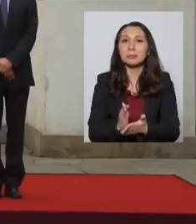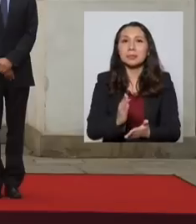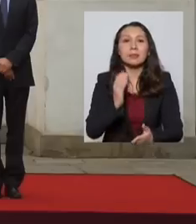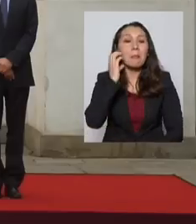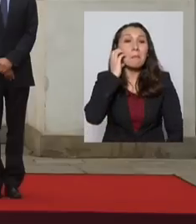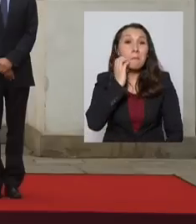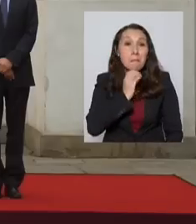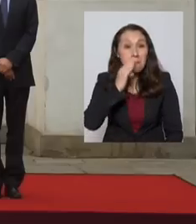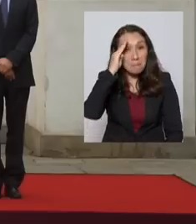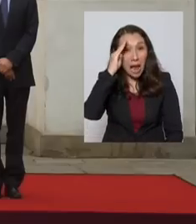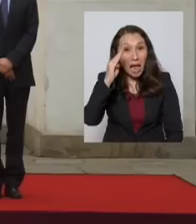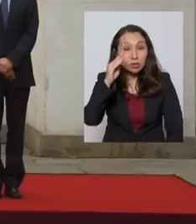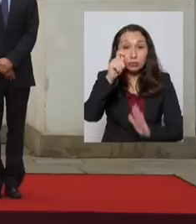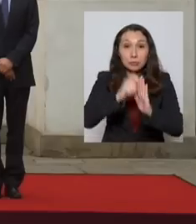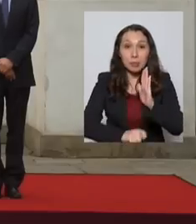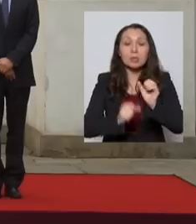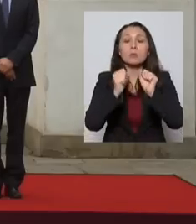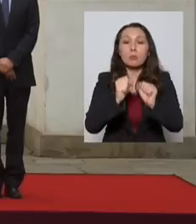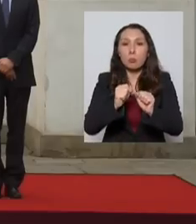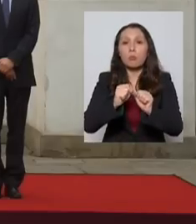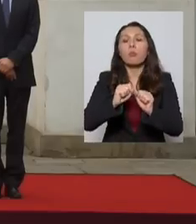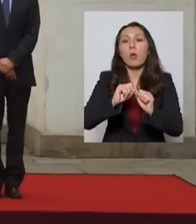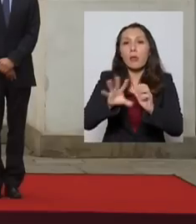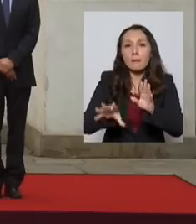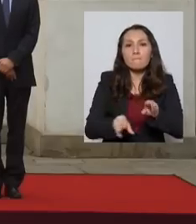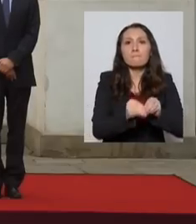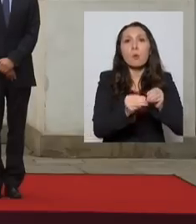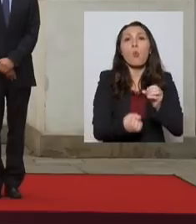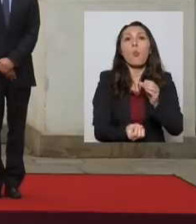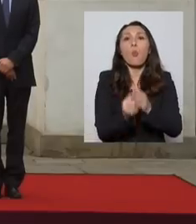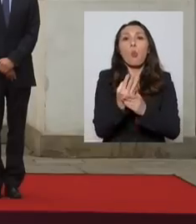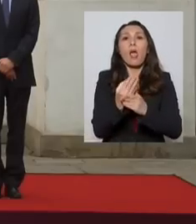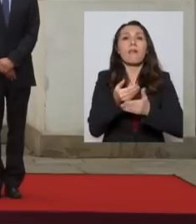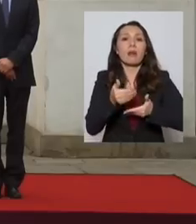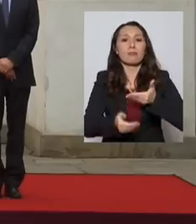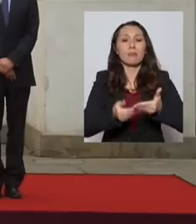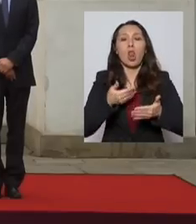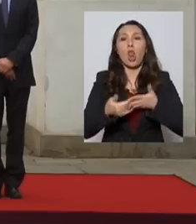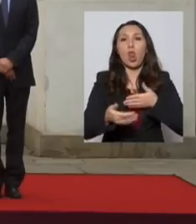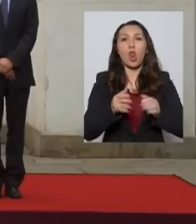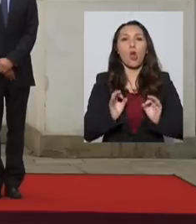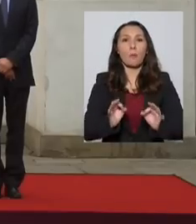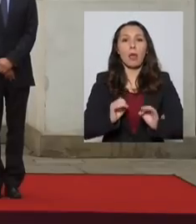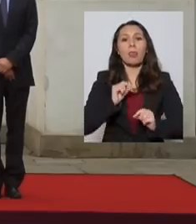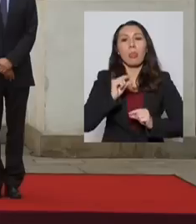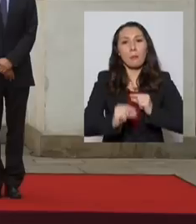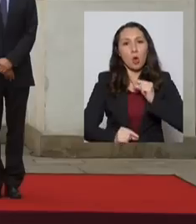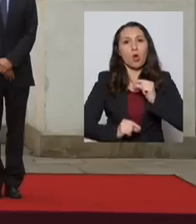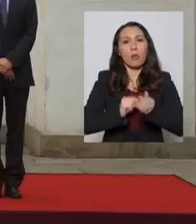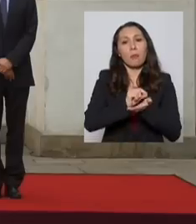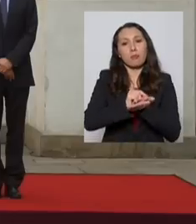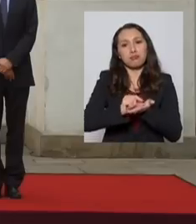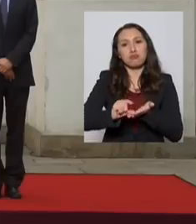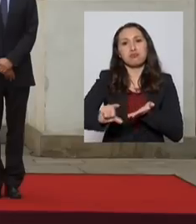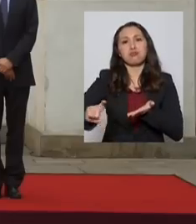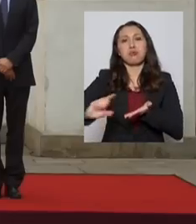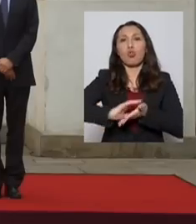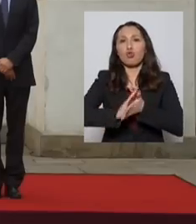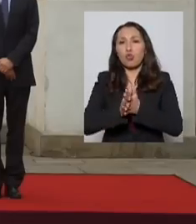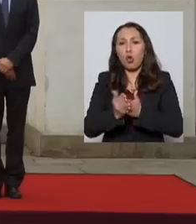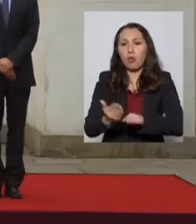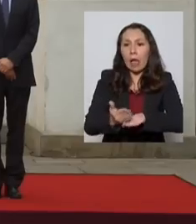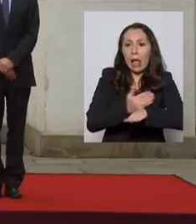mayo podamos incorporarnos a esta nueva normalidad. En forma gradual, tomando todas las